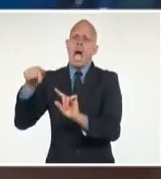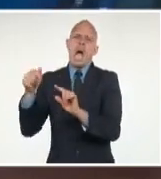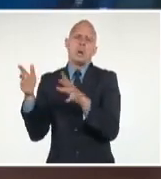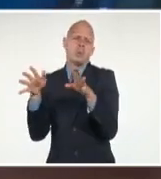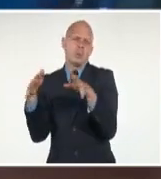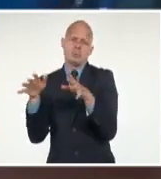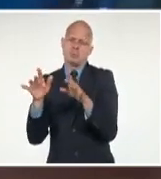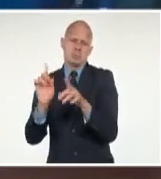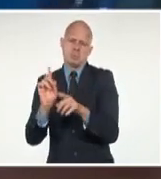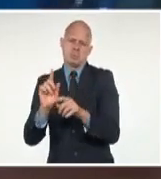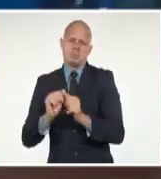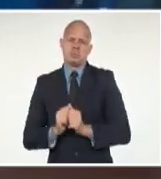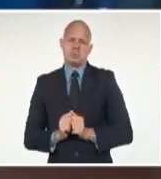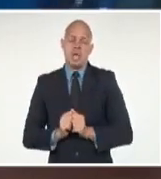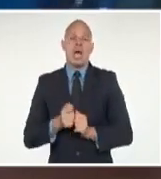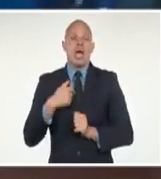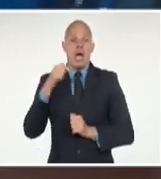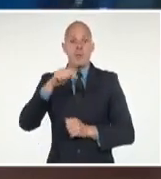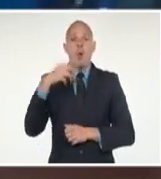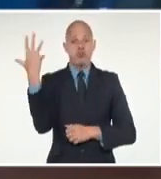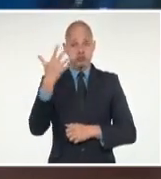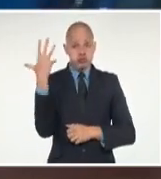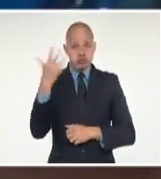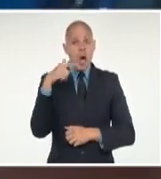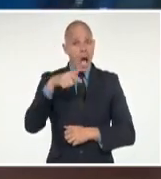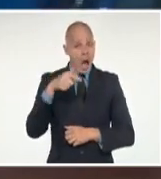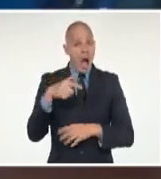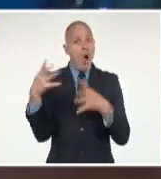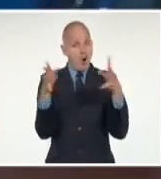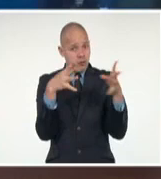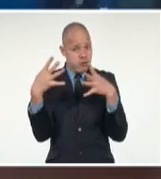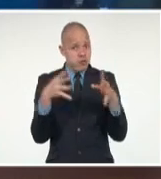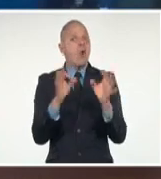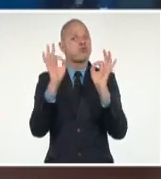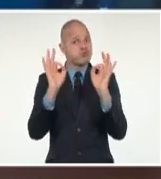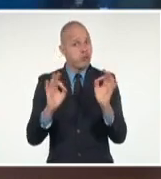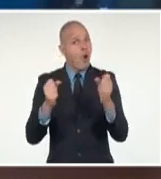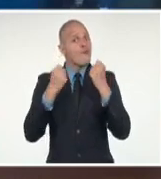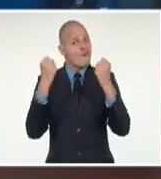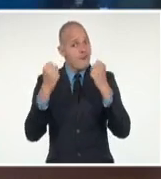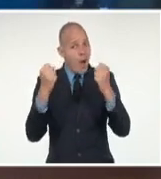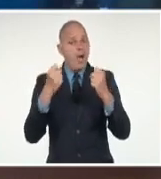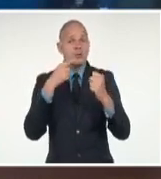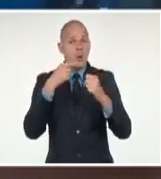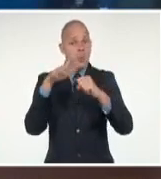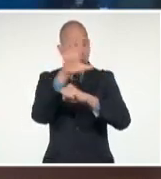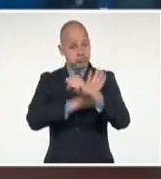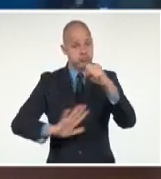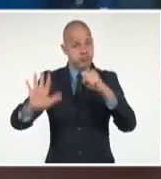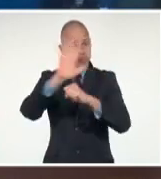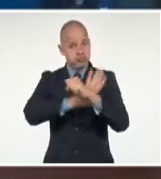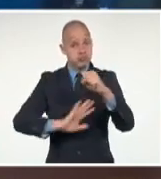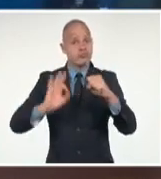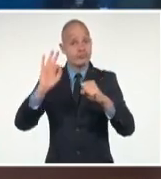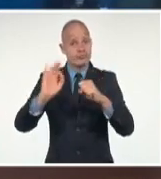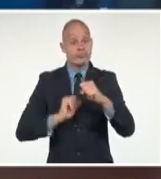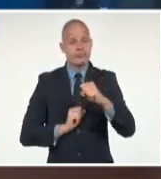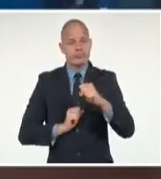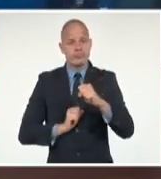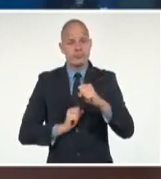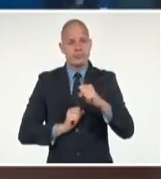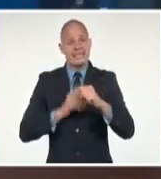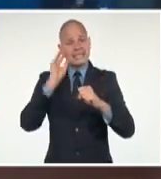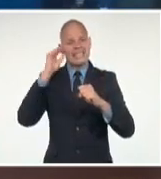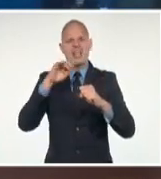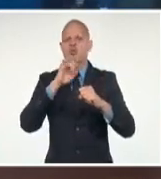huracán. El huracán sí tiene un campo de viento muy bien definido a la redonda. Y usted siempre, incluso por la distancia del